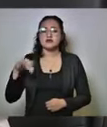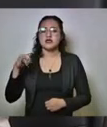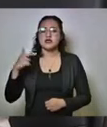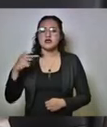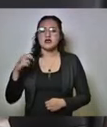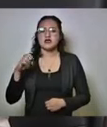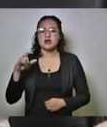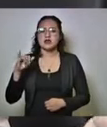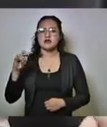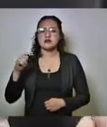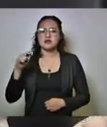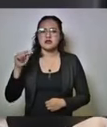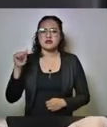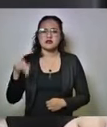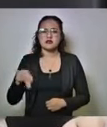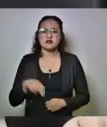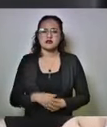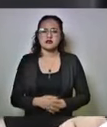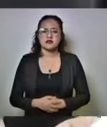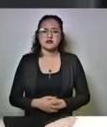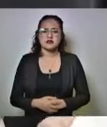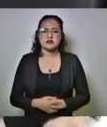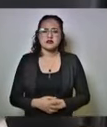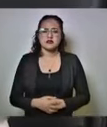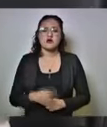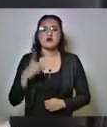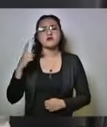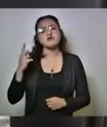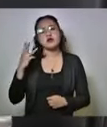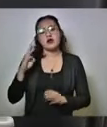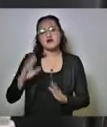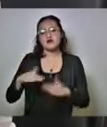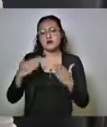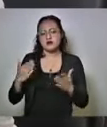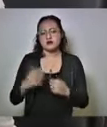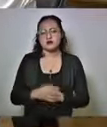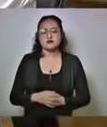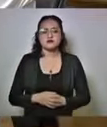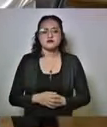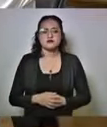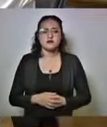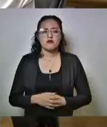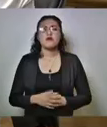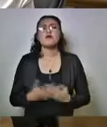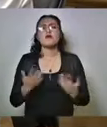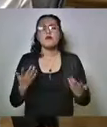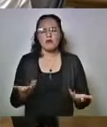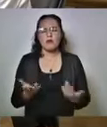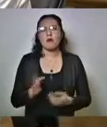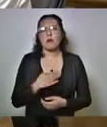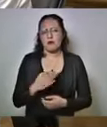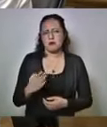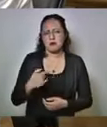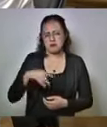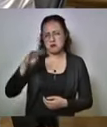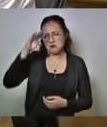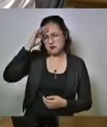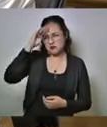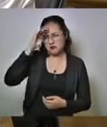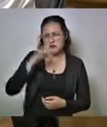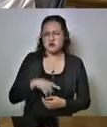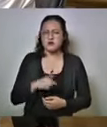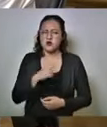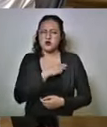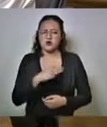y tres foráneos, señor. O sea que estoy contando de los